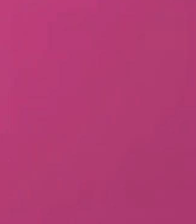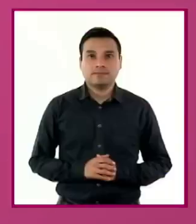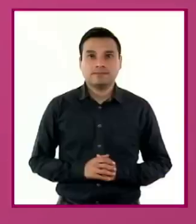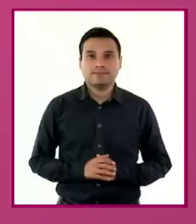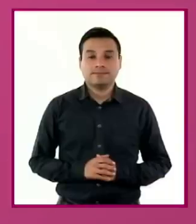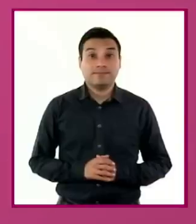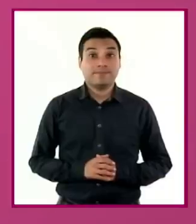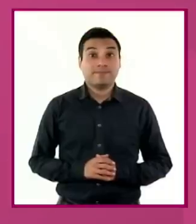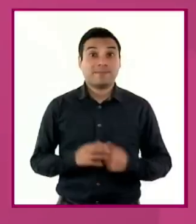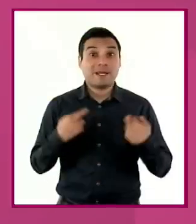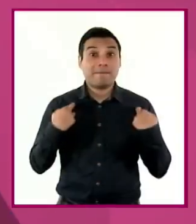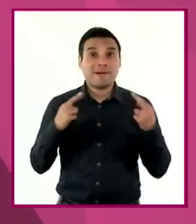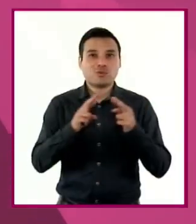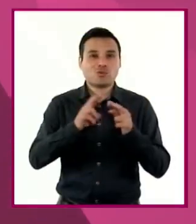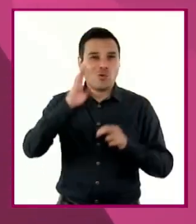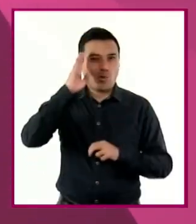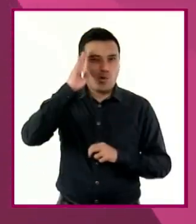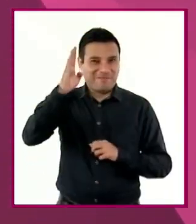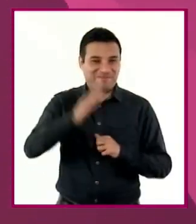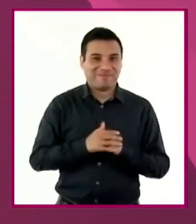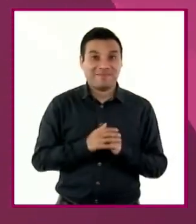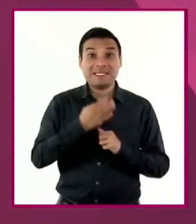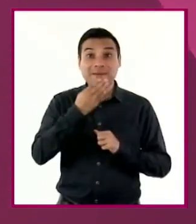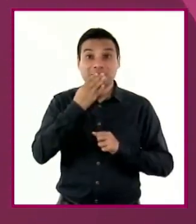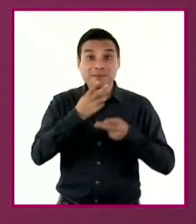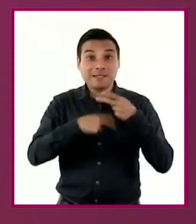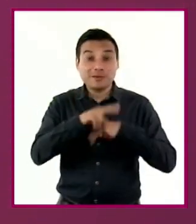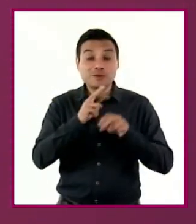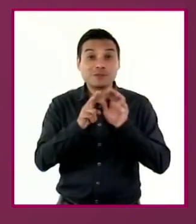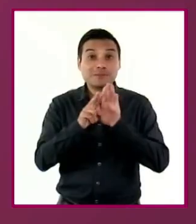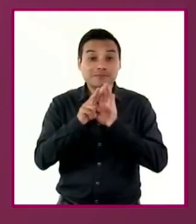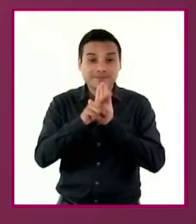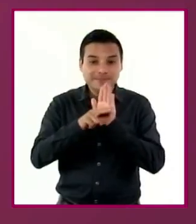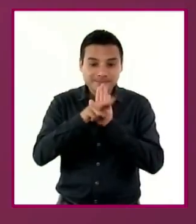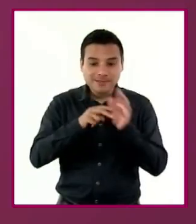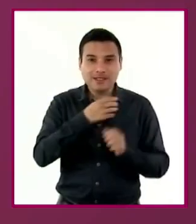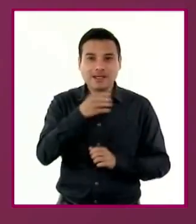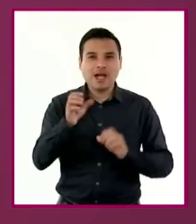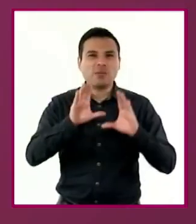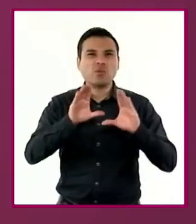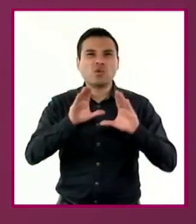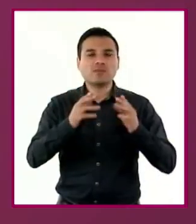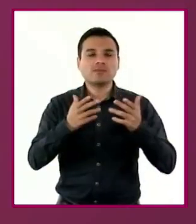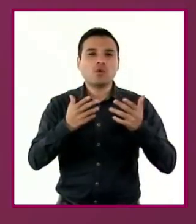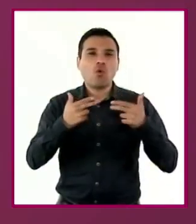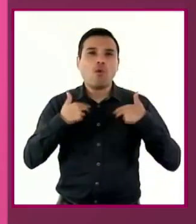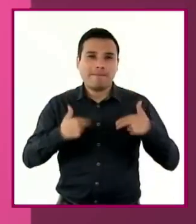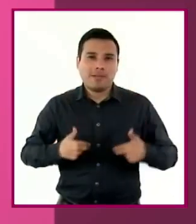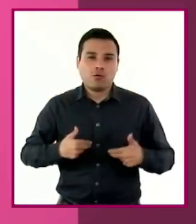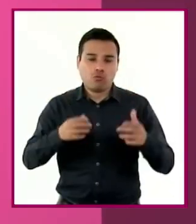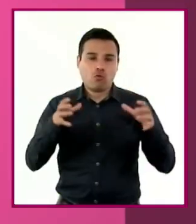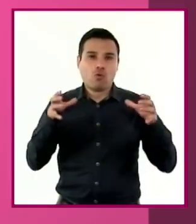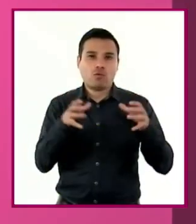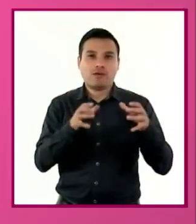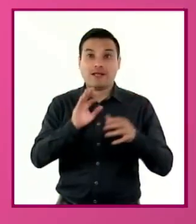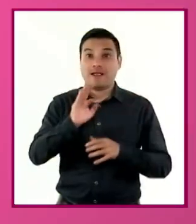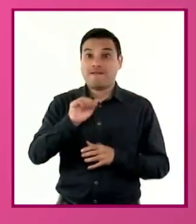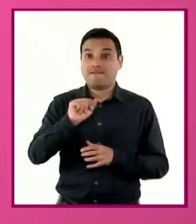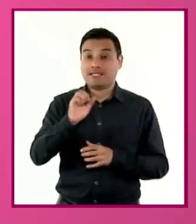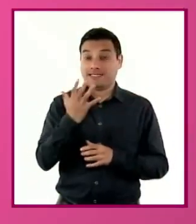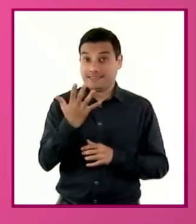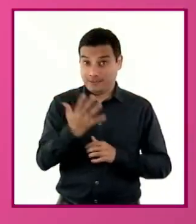Maestras y maestros, sean bienvenidos a esta cápsula del campo formativo de lo humano y lo comunitario para la fase 5,